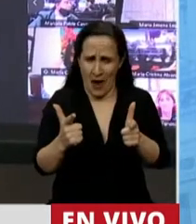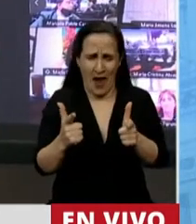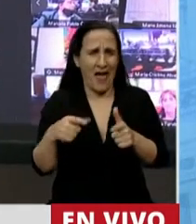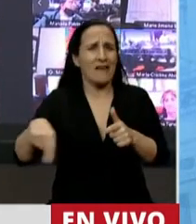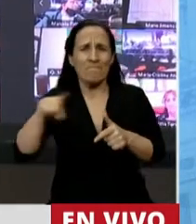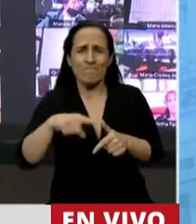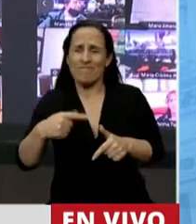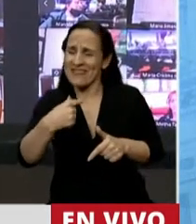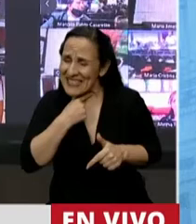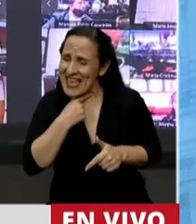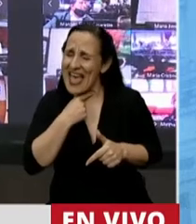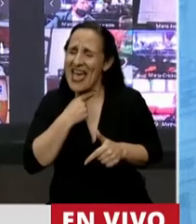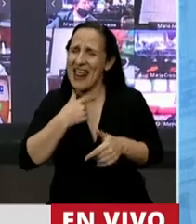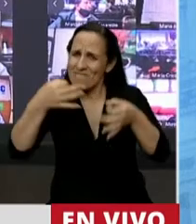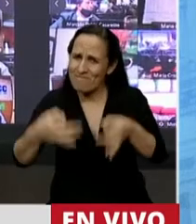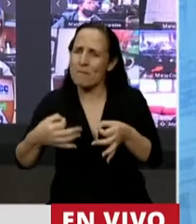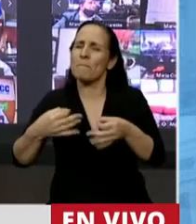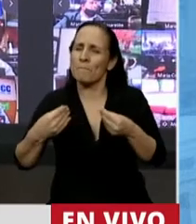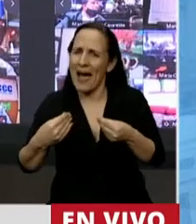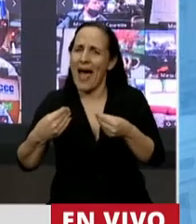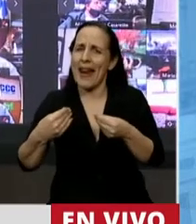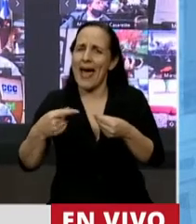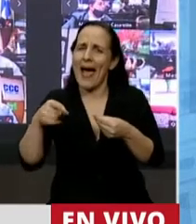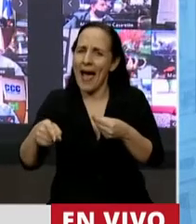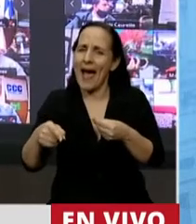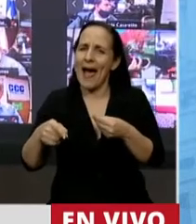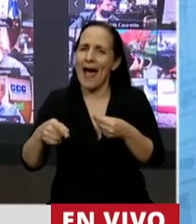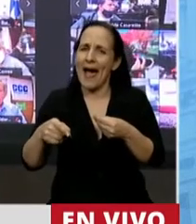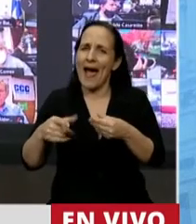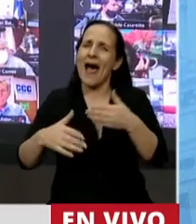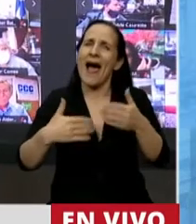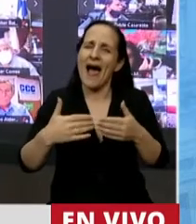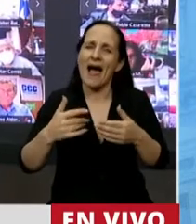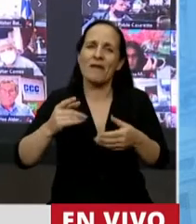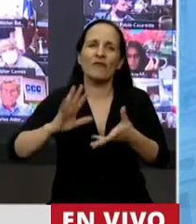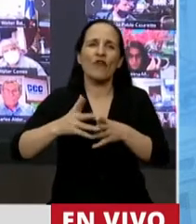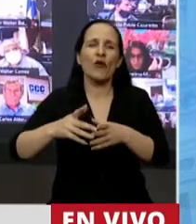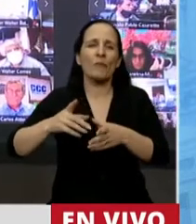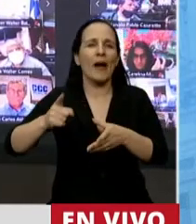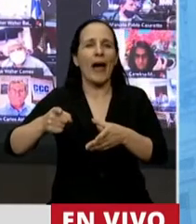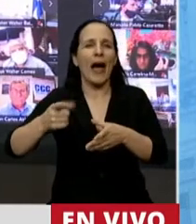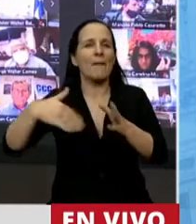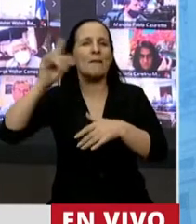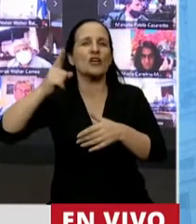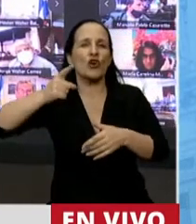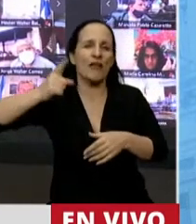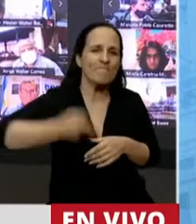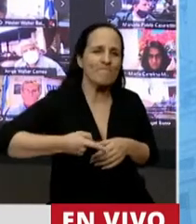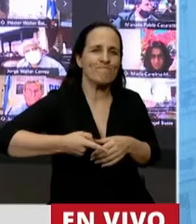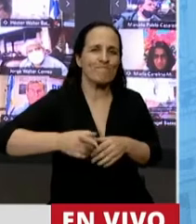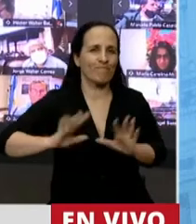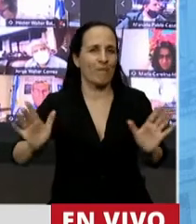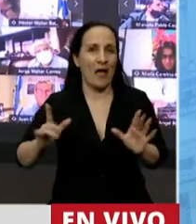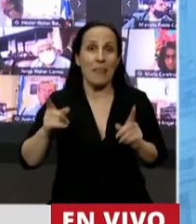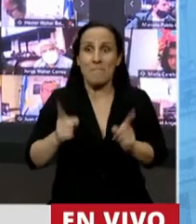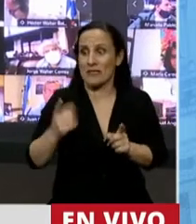política necesaria para que justamente no sea una imposición de la mayoría como